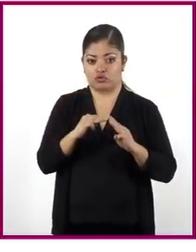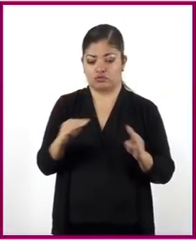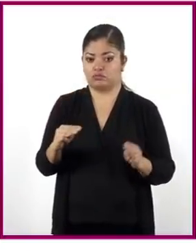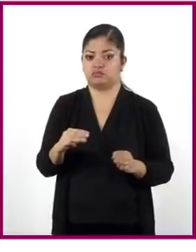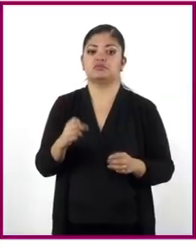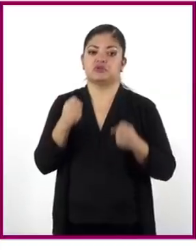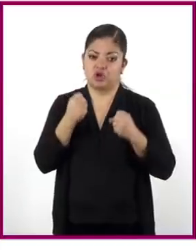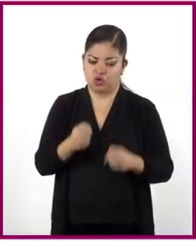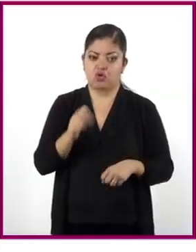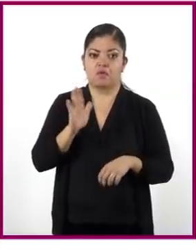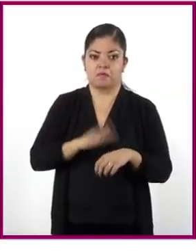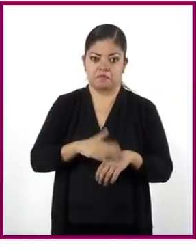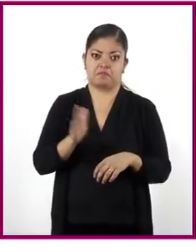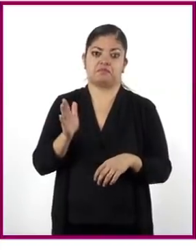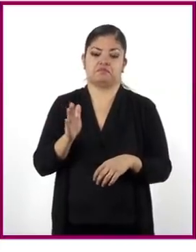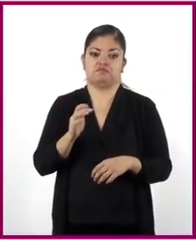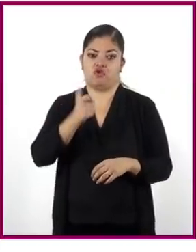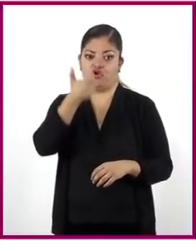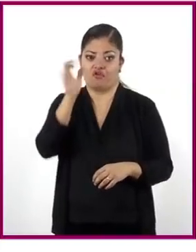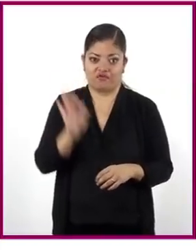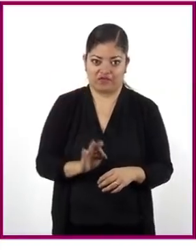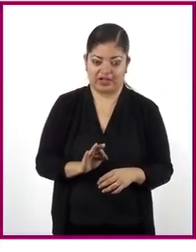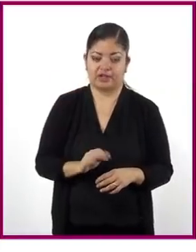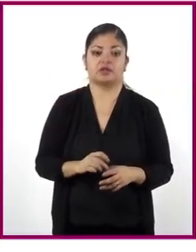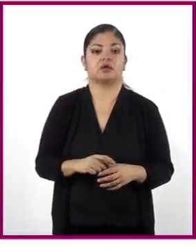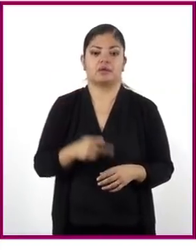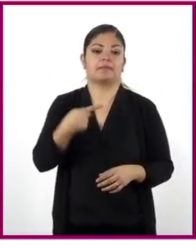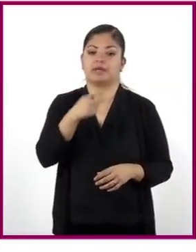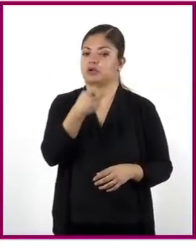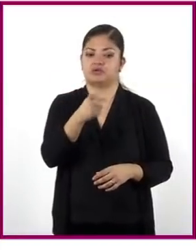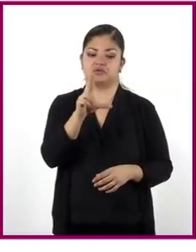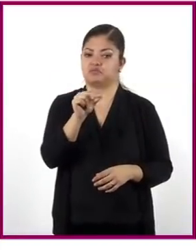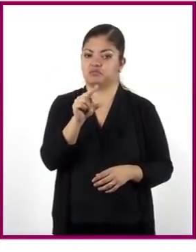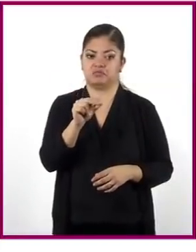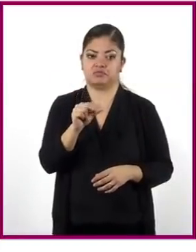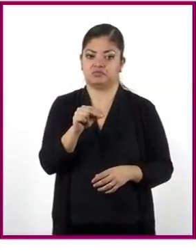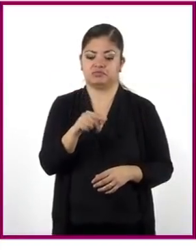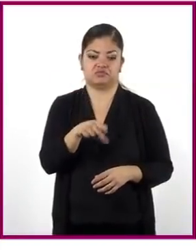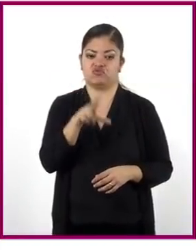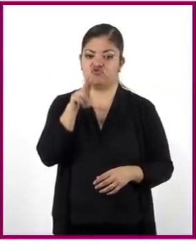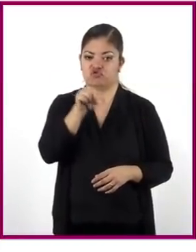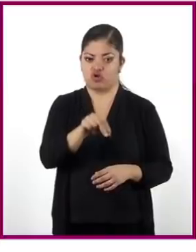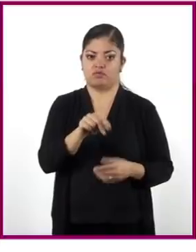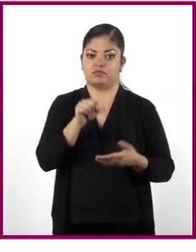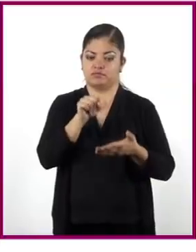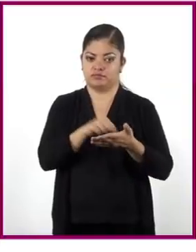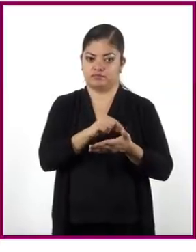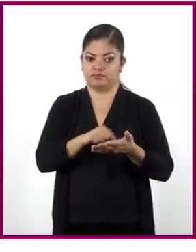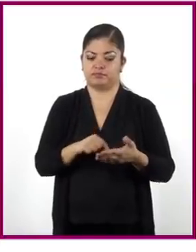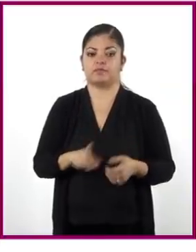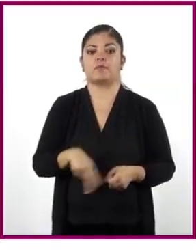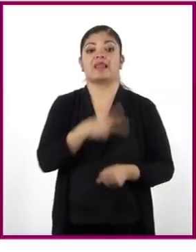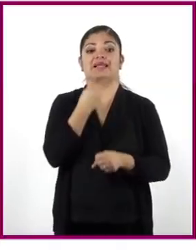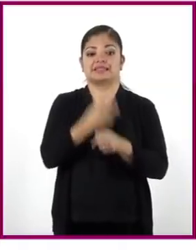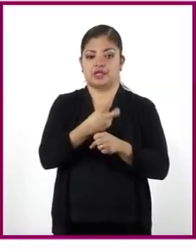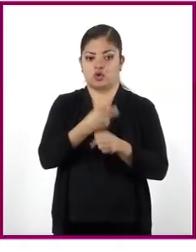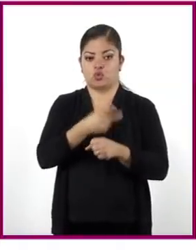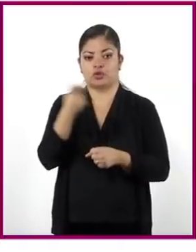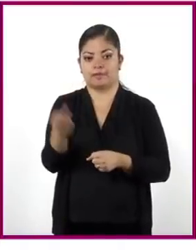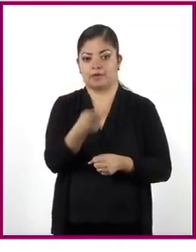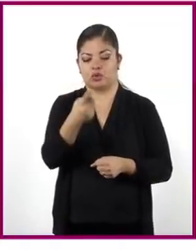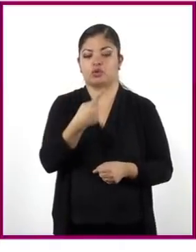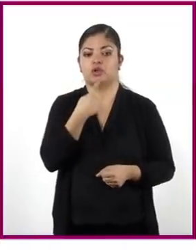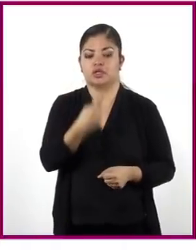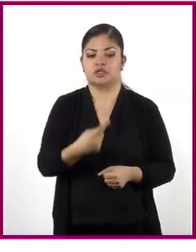sería una gran oferta. Así que, bueno, esta no es la opción. Esto no. Ahora, la segunda opción nos